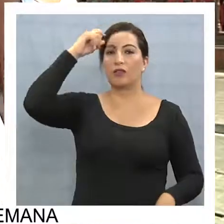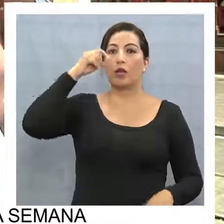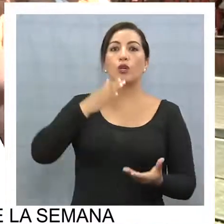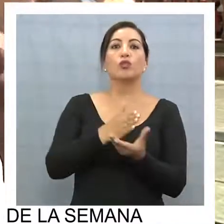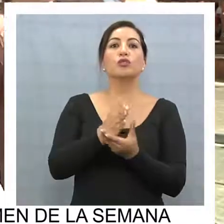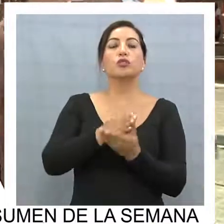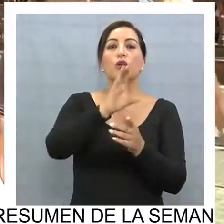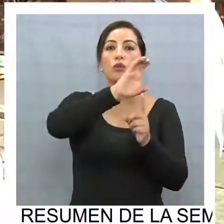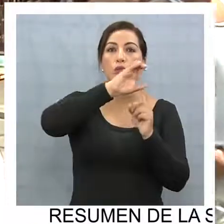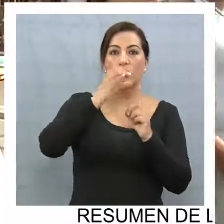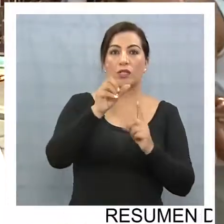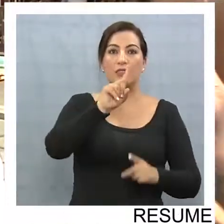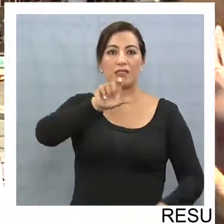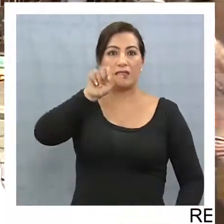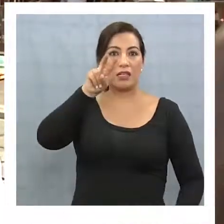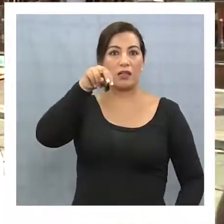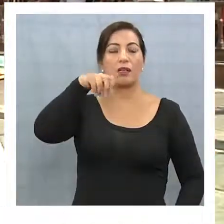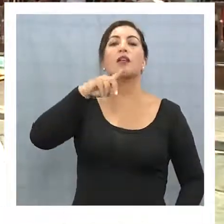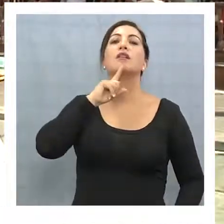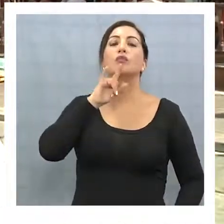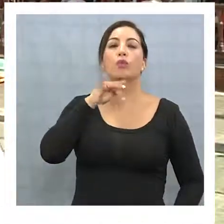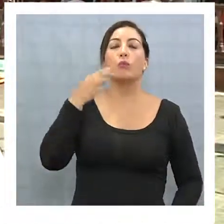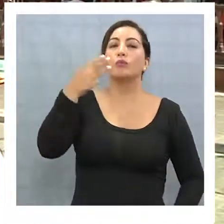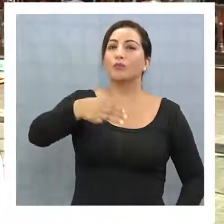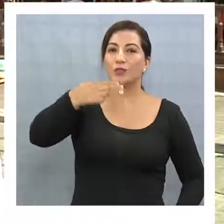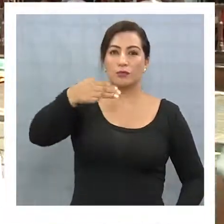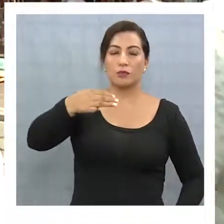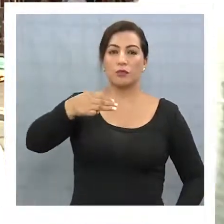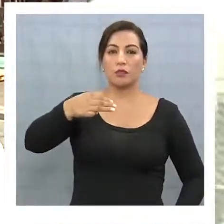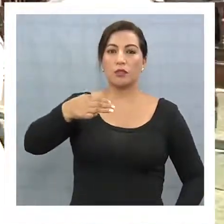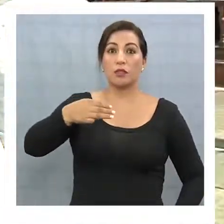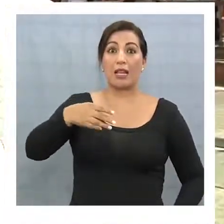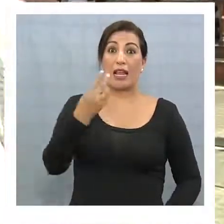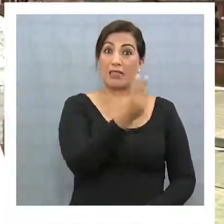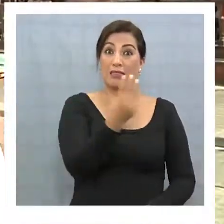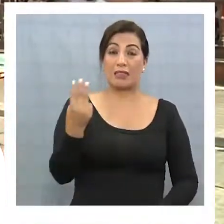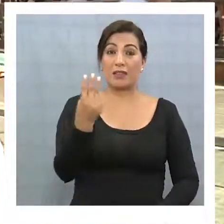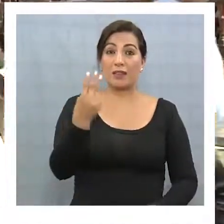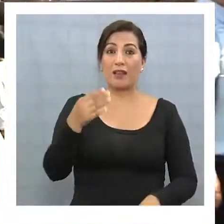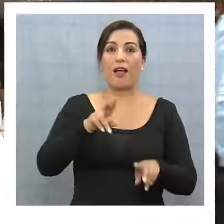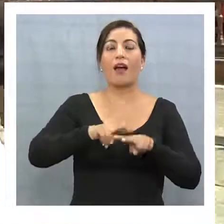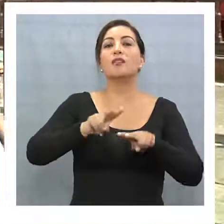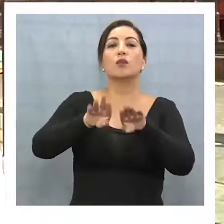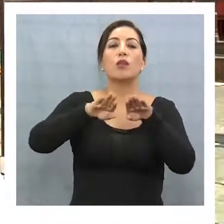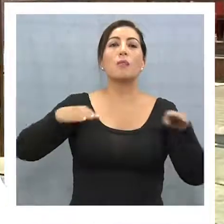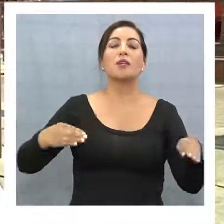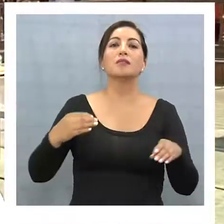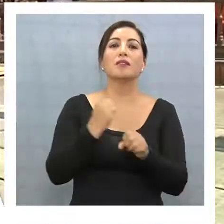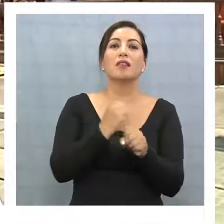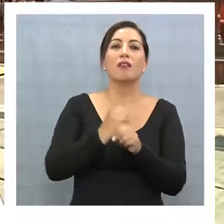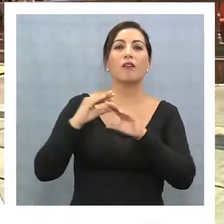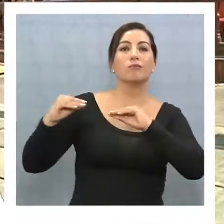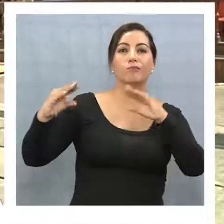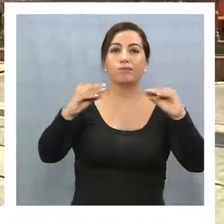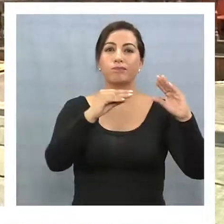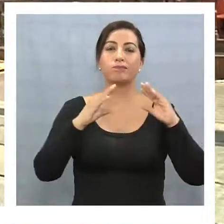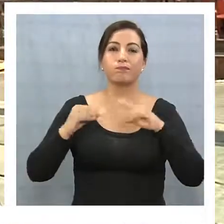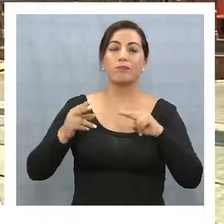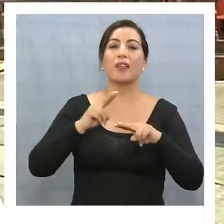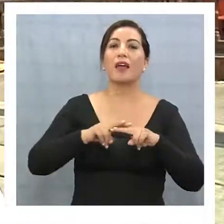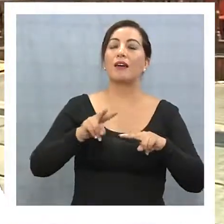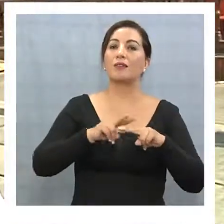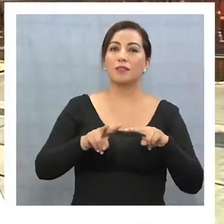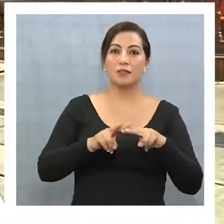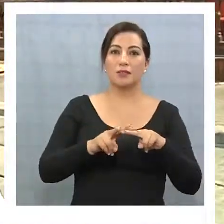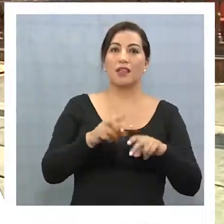de la Cultura, Senatur, Municipalidades. O si todas se reunieran en una mesa común, obviamente podríamos lograr un efecto